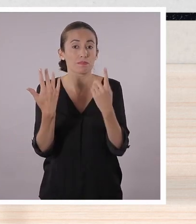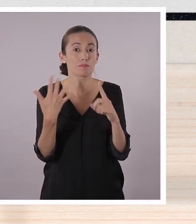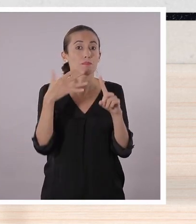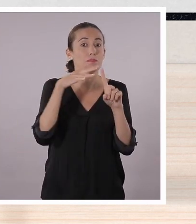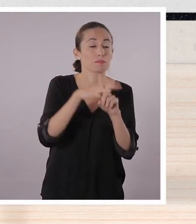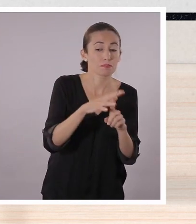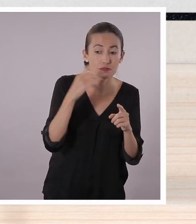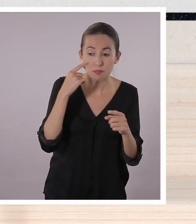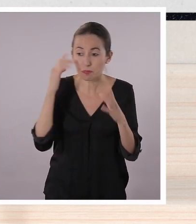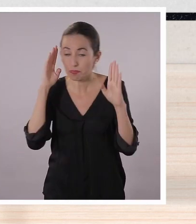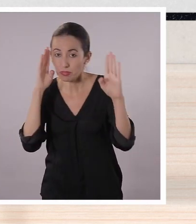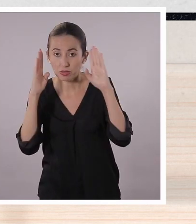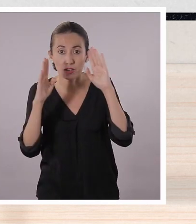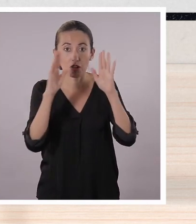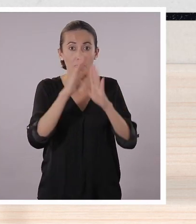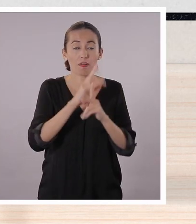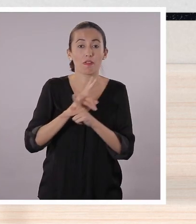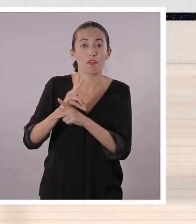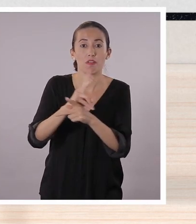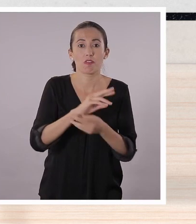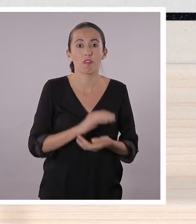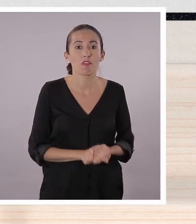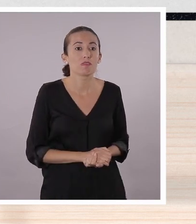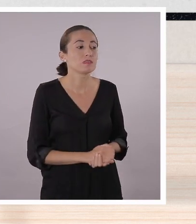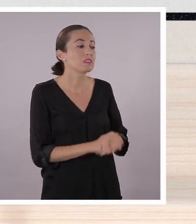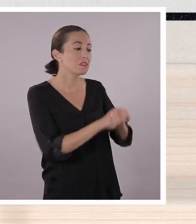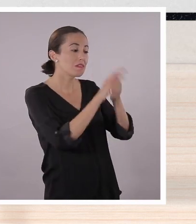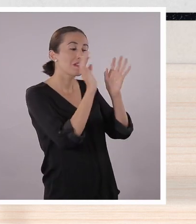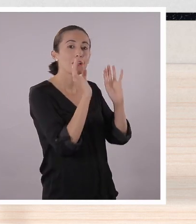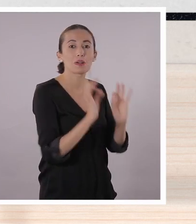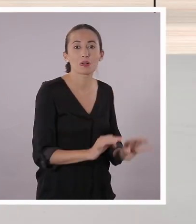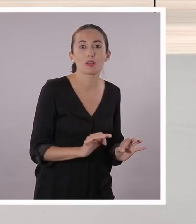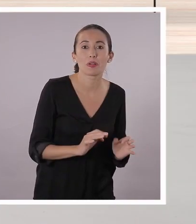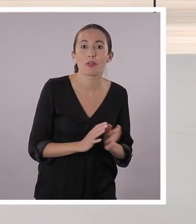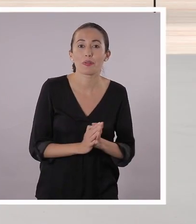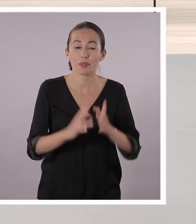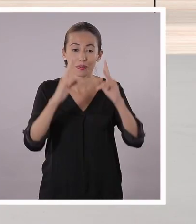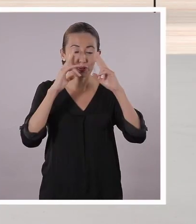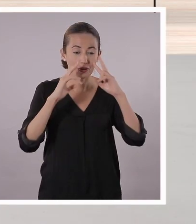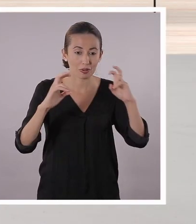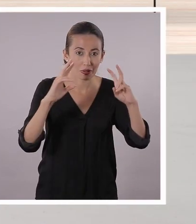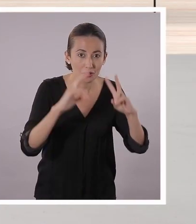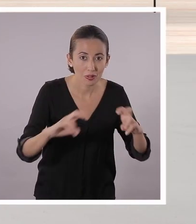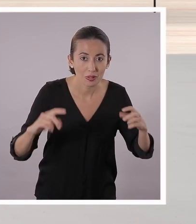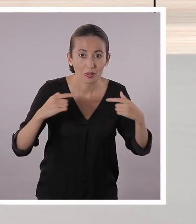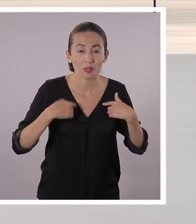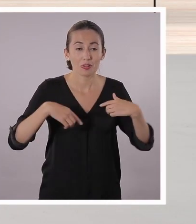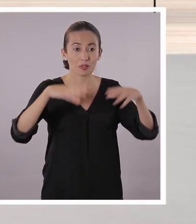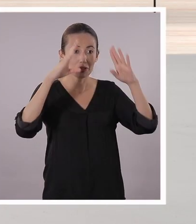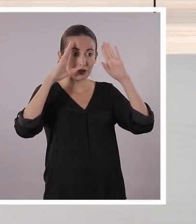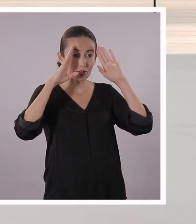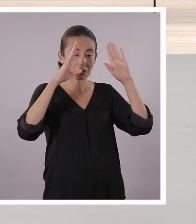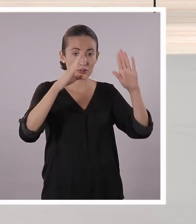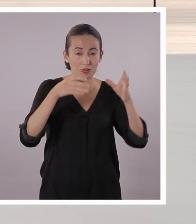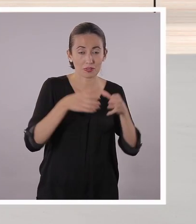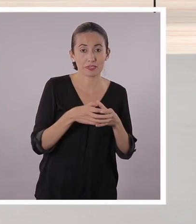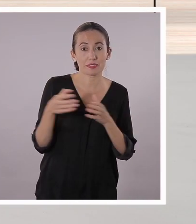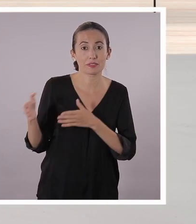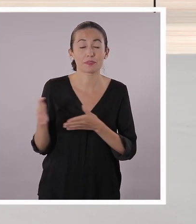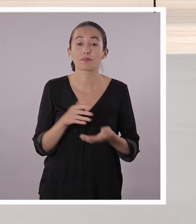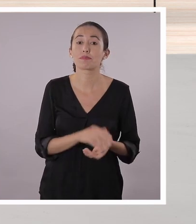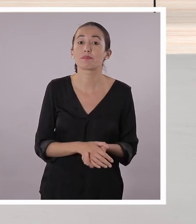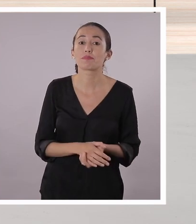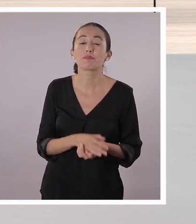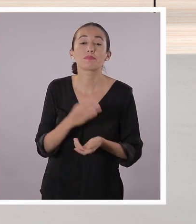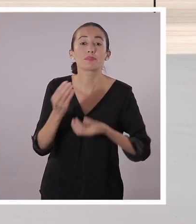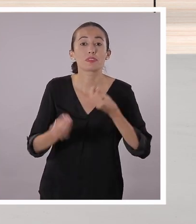inclusive enfocándonos al medio ambiente que es muy importante. Profe, justamente parte de mi investigación iba hacia eso, hacia el cuidado del